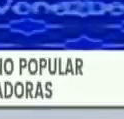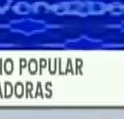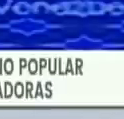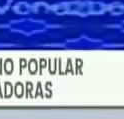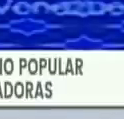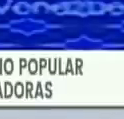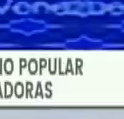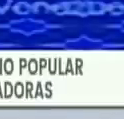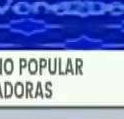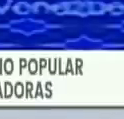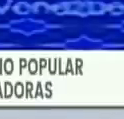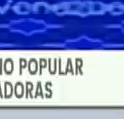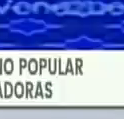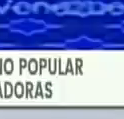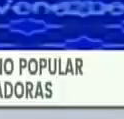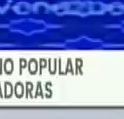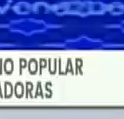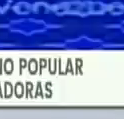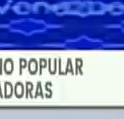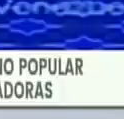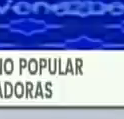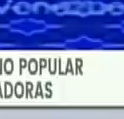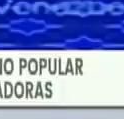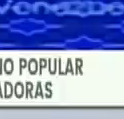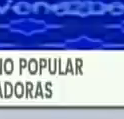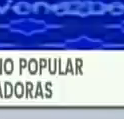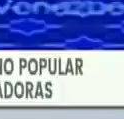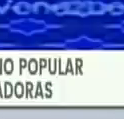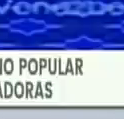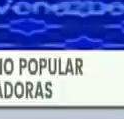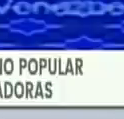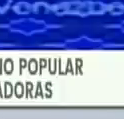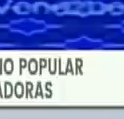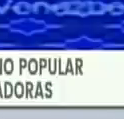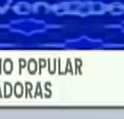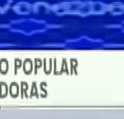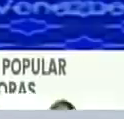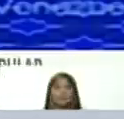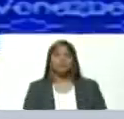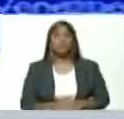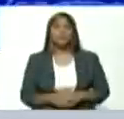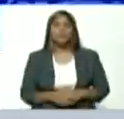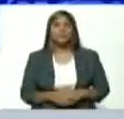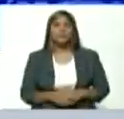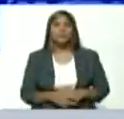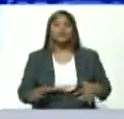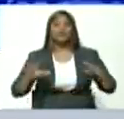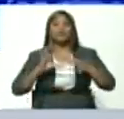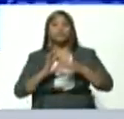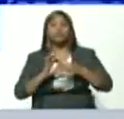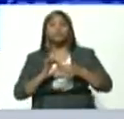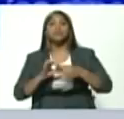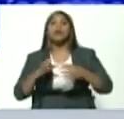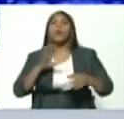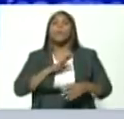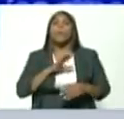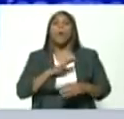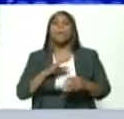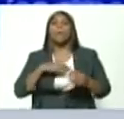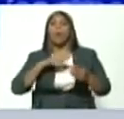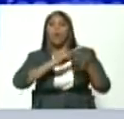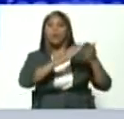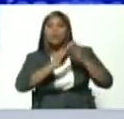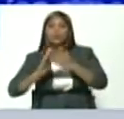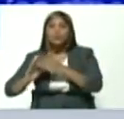de estos dos consejos presidenciales de gobierno de la clase obrera y el de las comunas le va a dar una